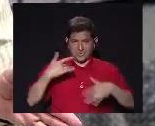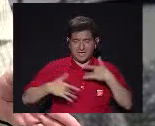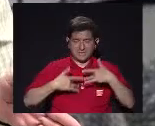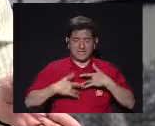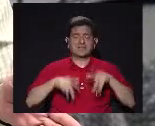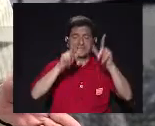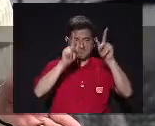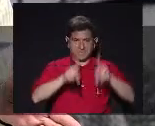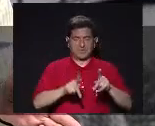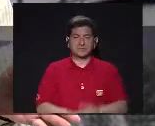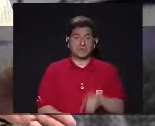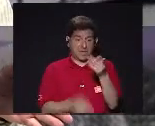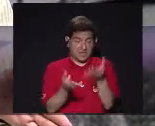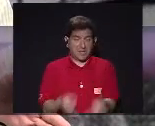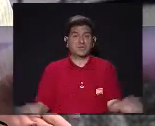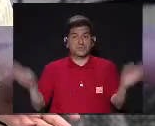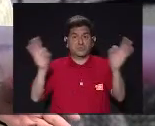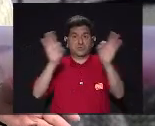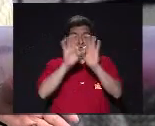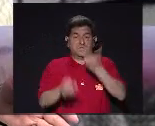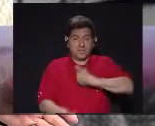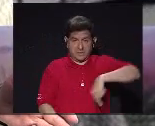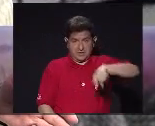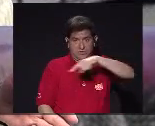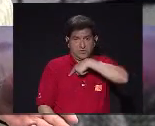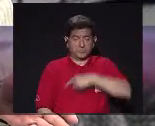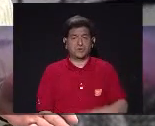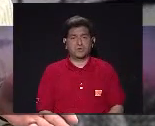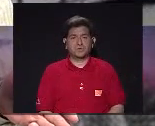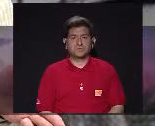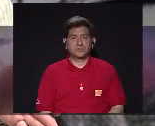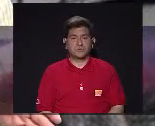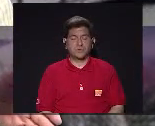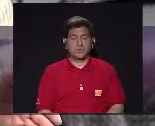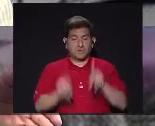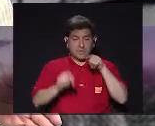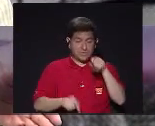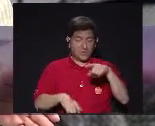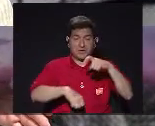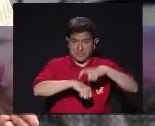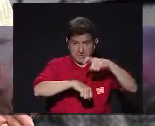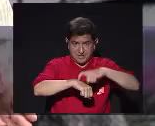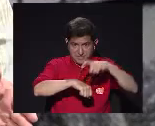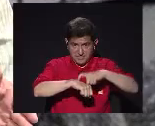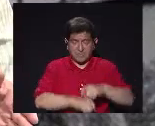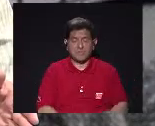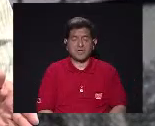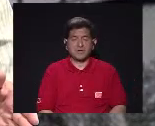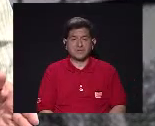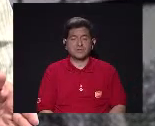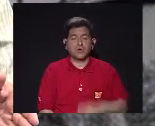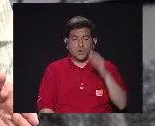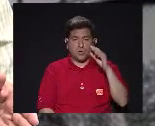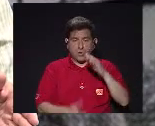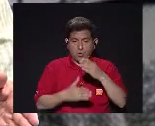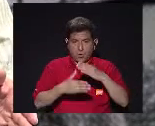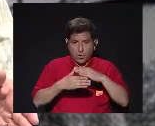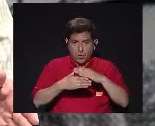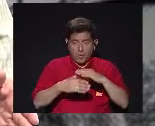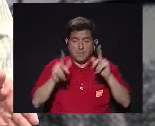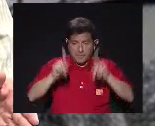Se sientan personas Yo creo que eso Es muy importante Para nosotros Quienes estamos ahí Quienes vivimos Con esta